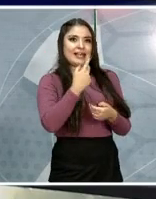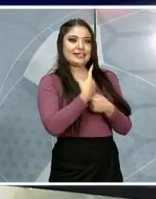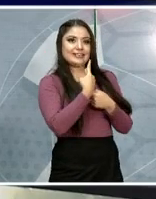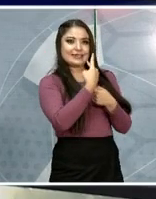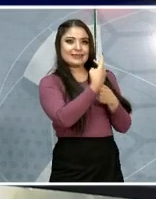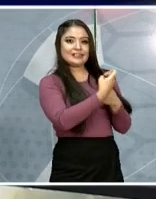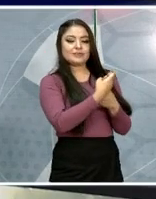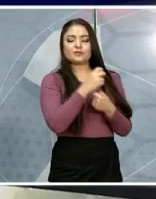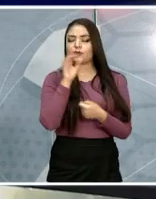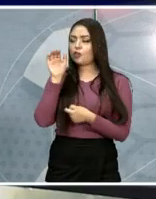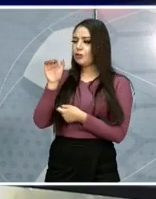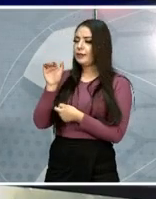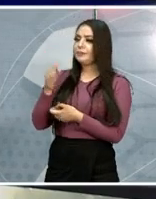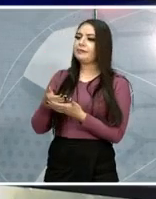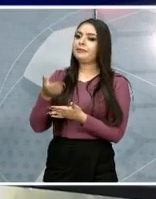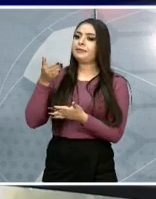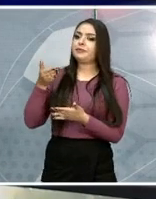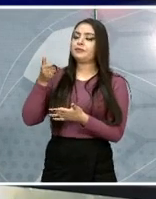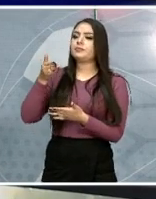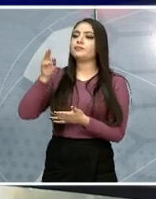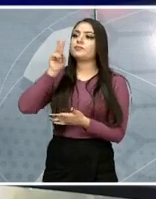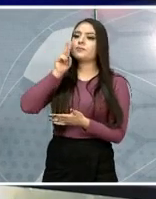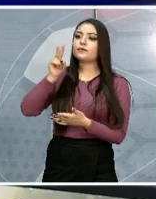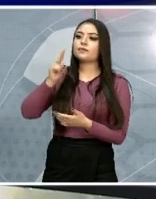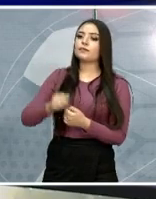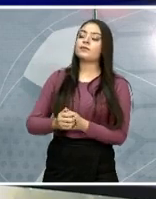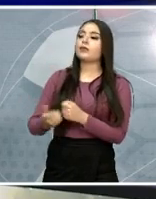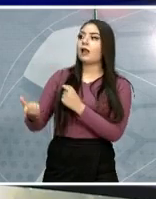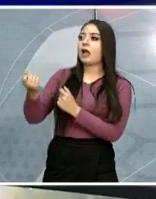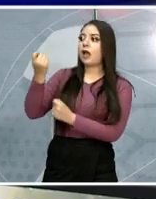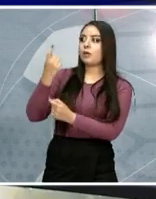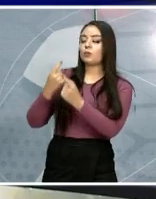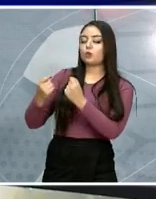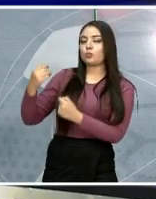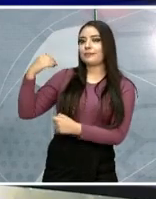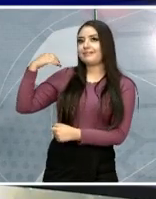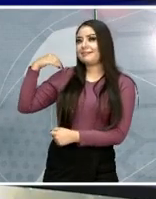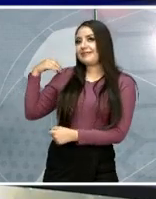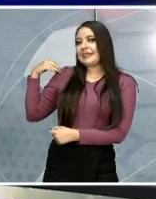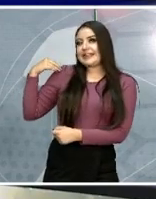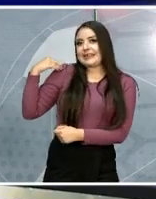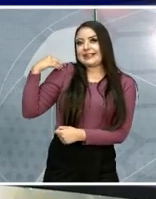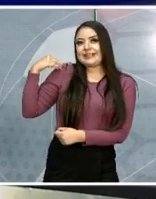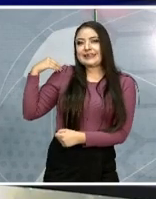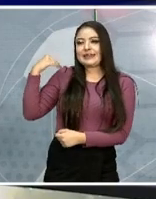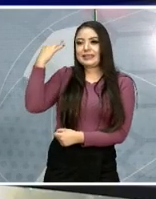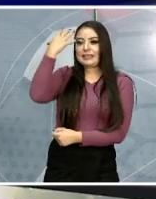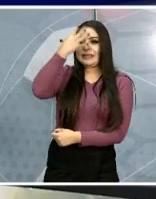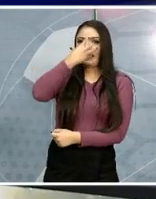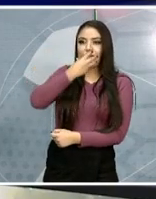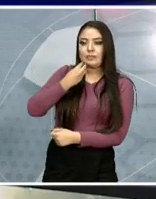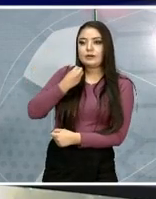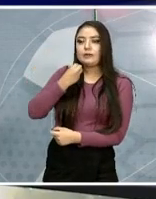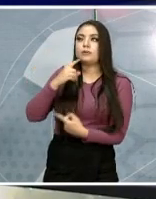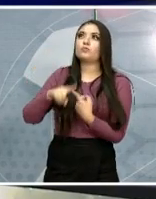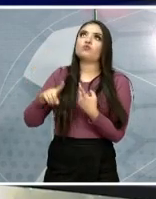nos hemos dado cuenta que los cárones de belleza, los estereotipos, los